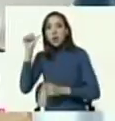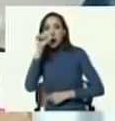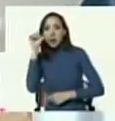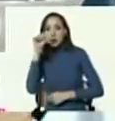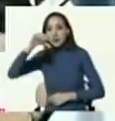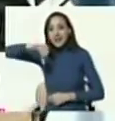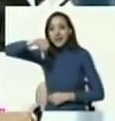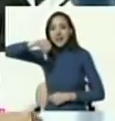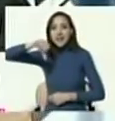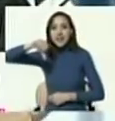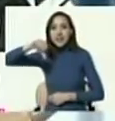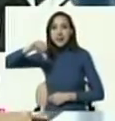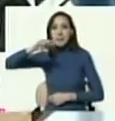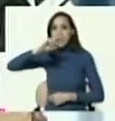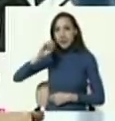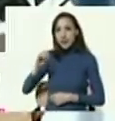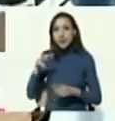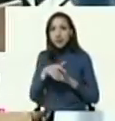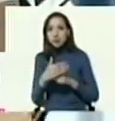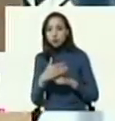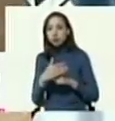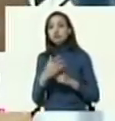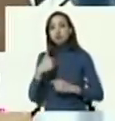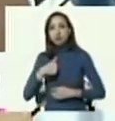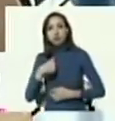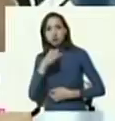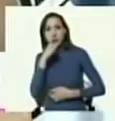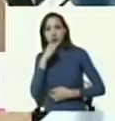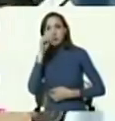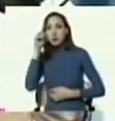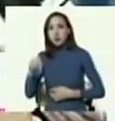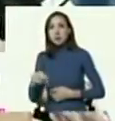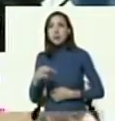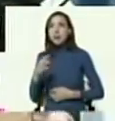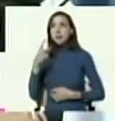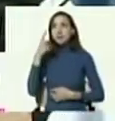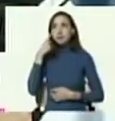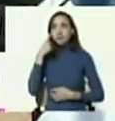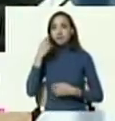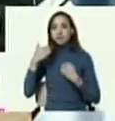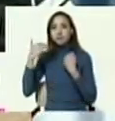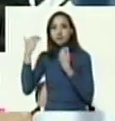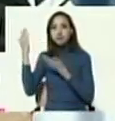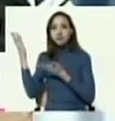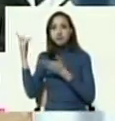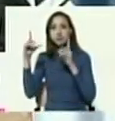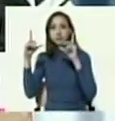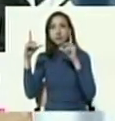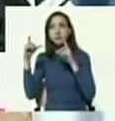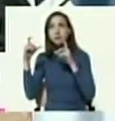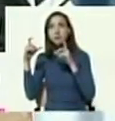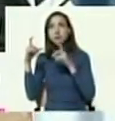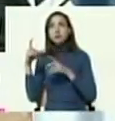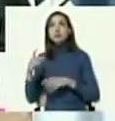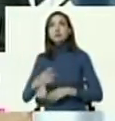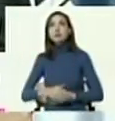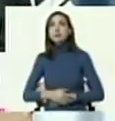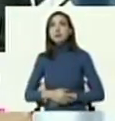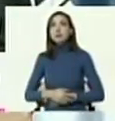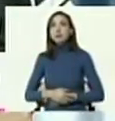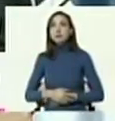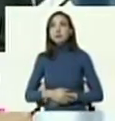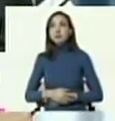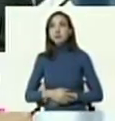en los cuales, como puedo también señalar en esta fotografía, vean ustedes acá, en los cuales